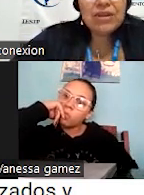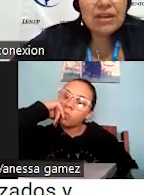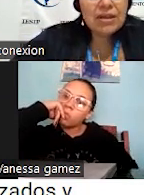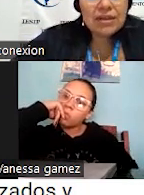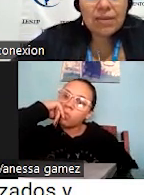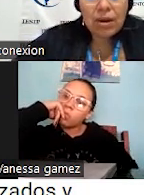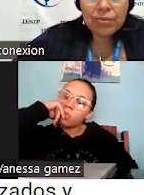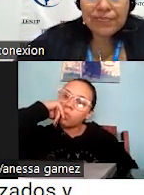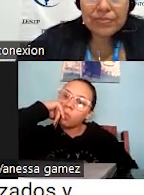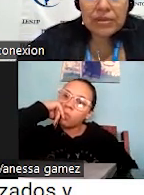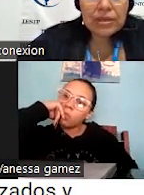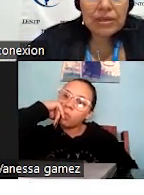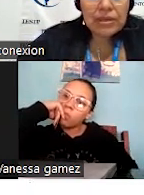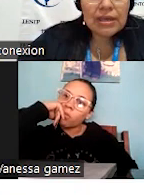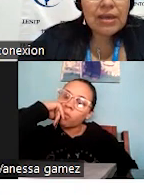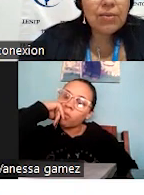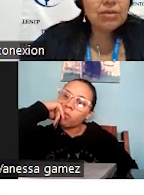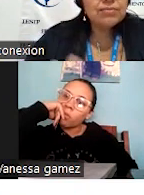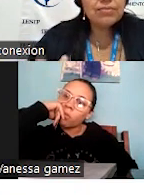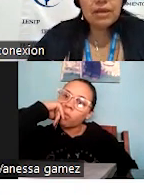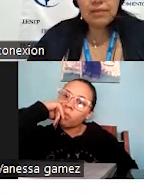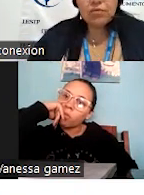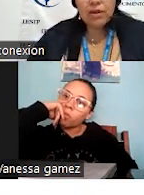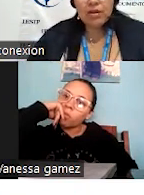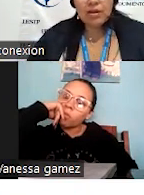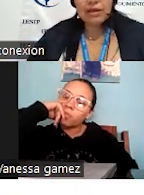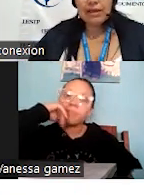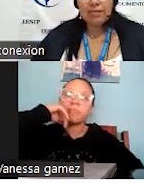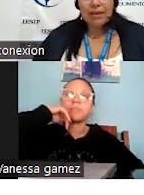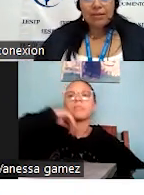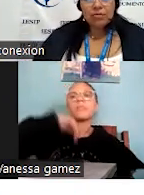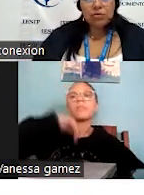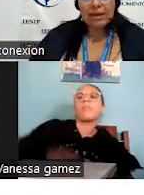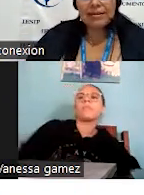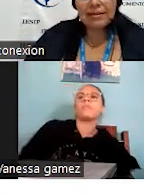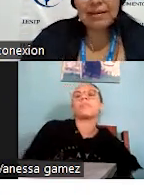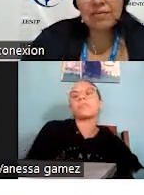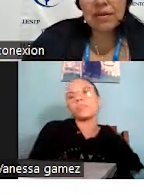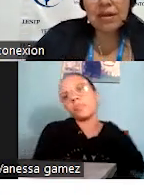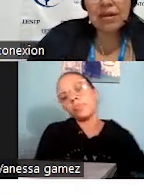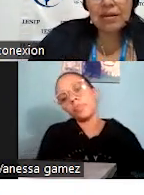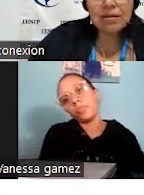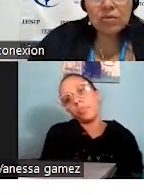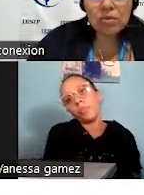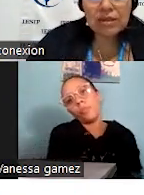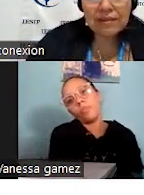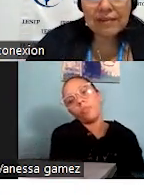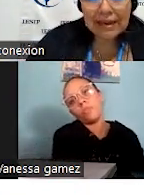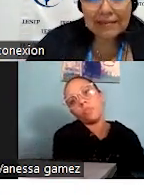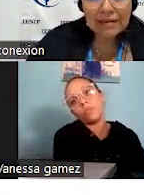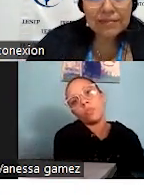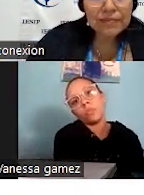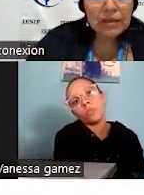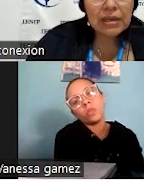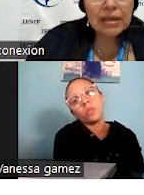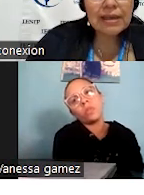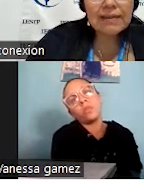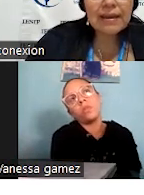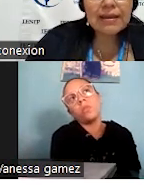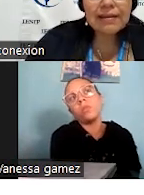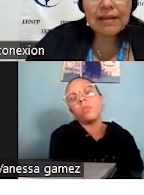simplifiquen el trabajo. Y, bueno, esto es lo que quería hablar durante esta clase.